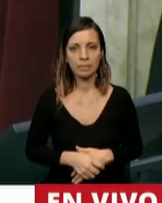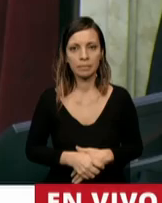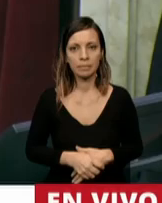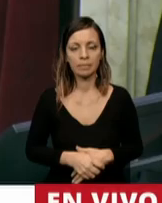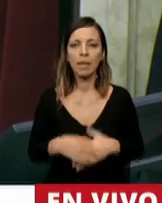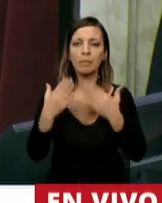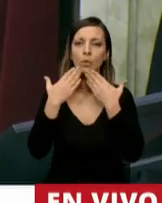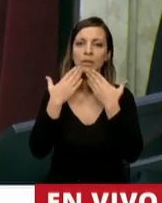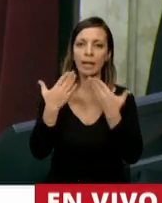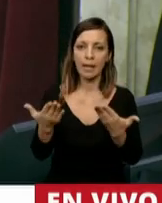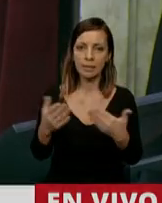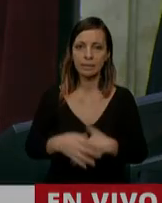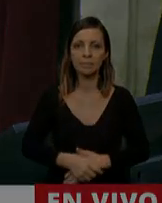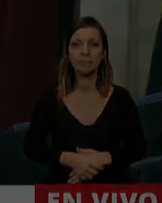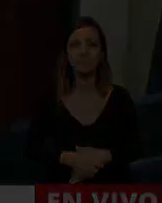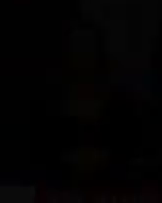Gracias, diputado Giacobiti.